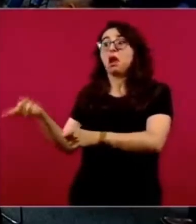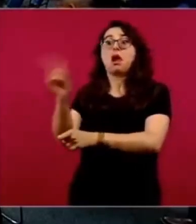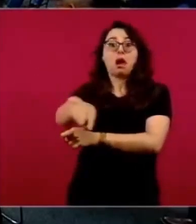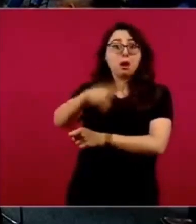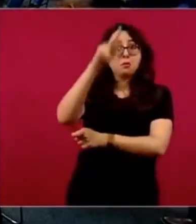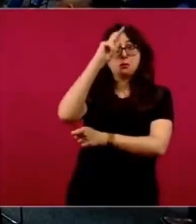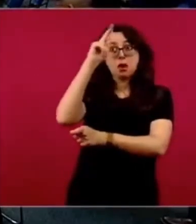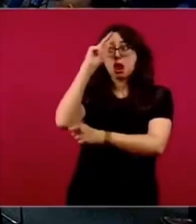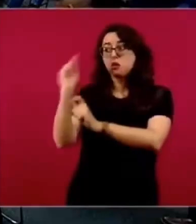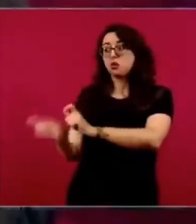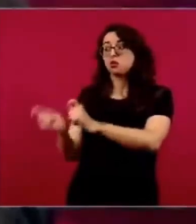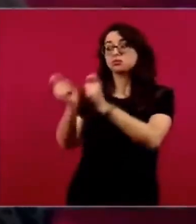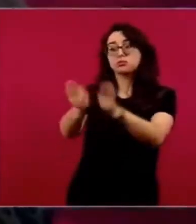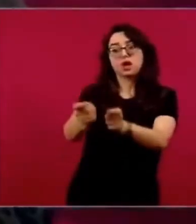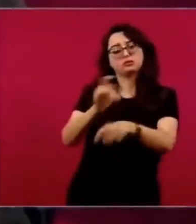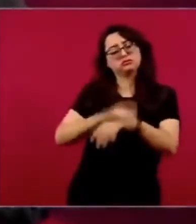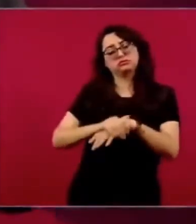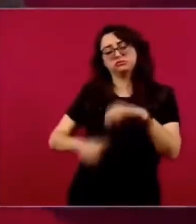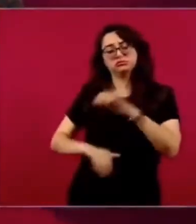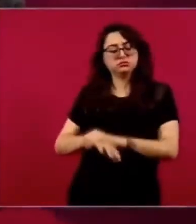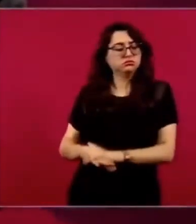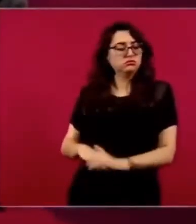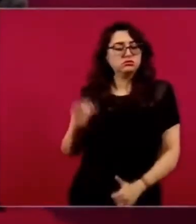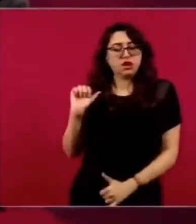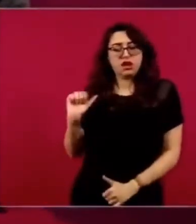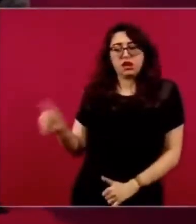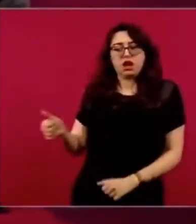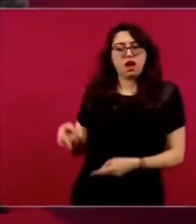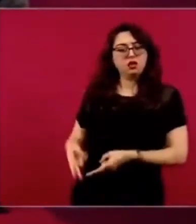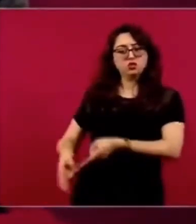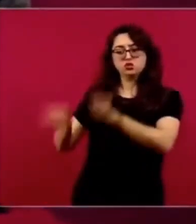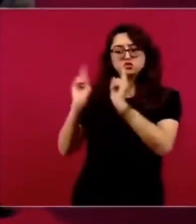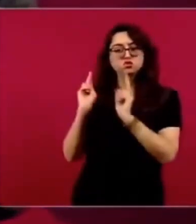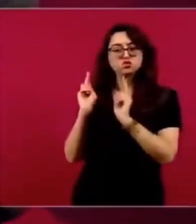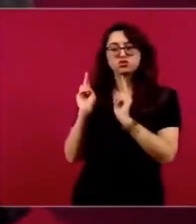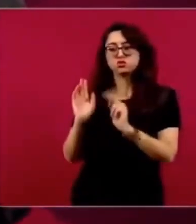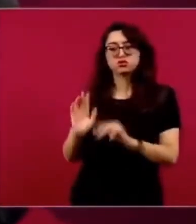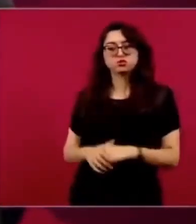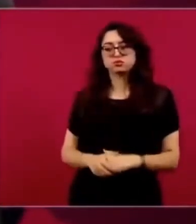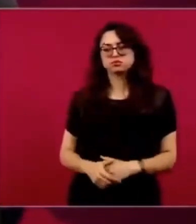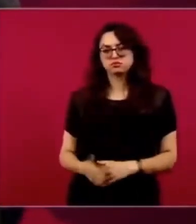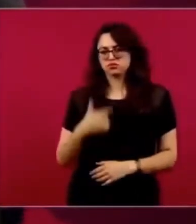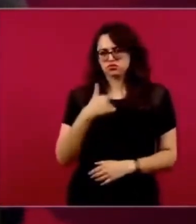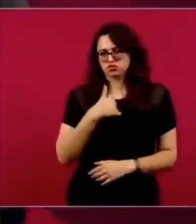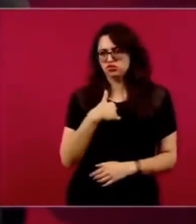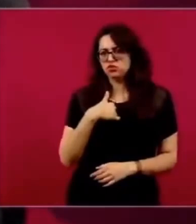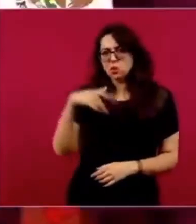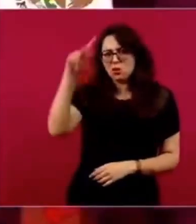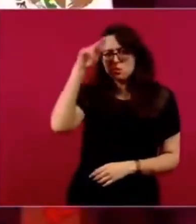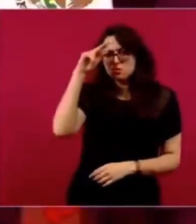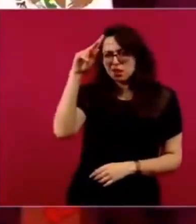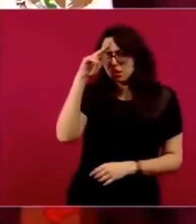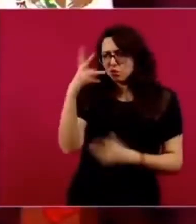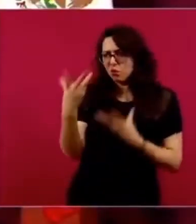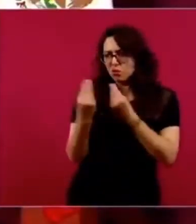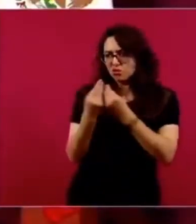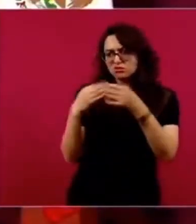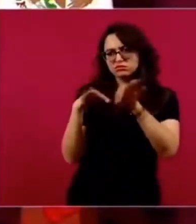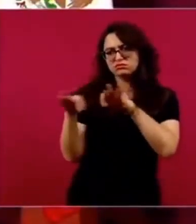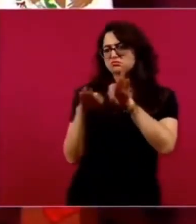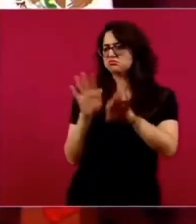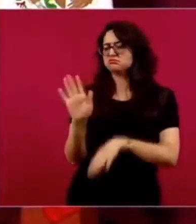es su asunto. Pero nosotros no participamos hasta que no haya normalidad política